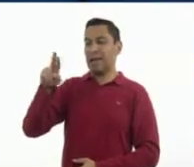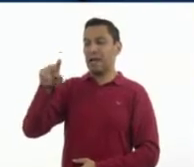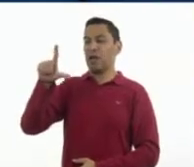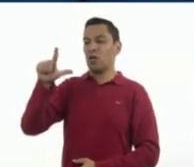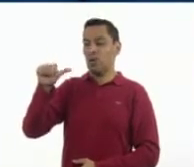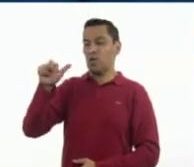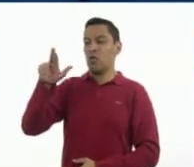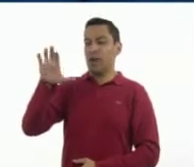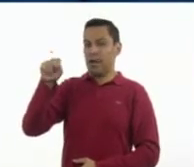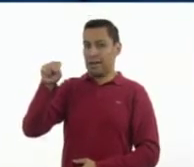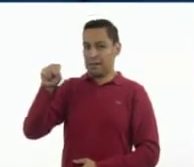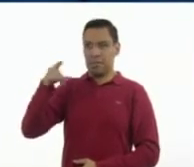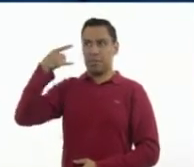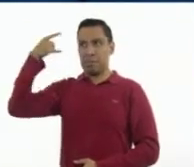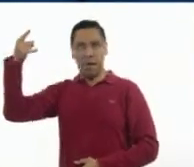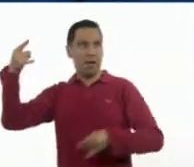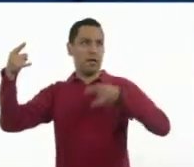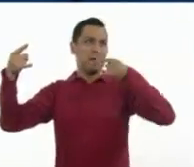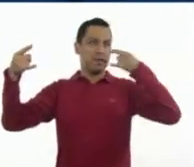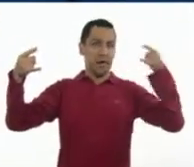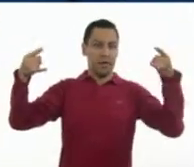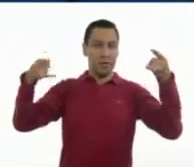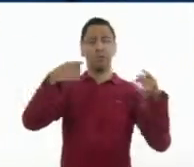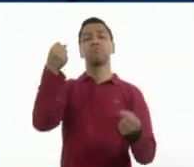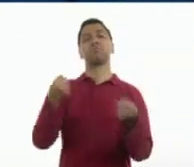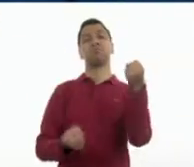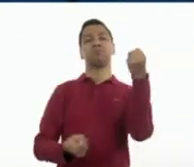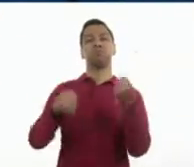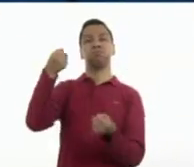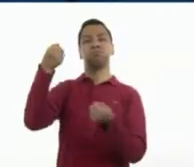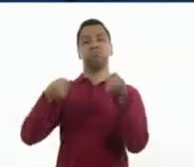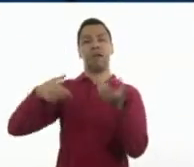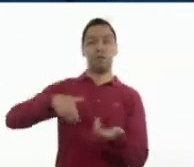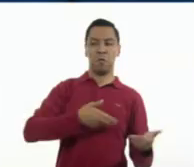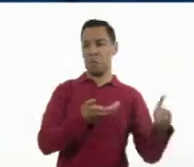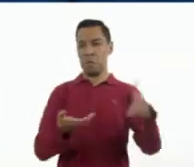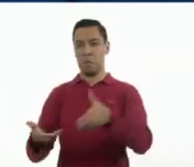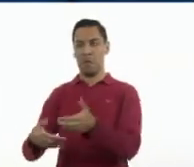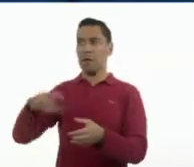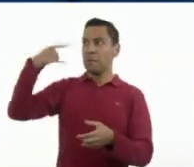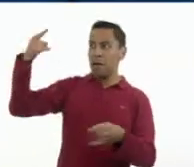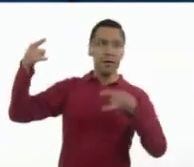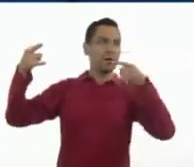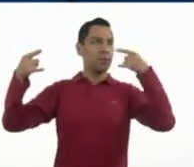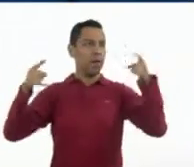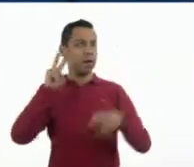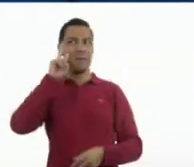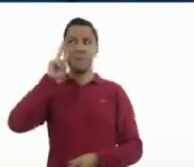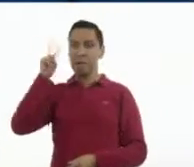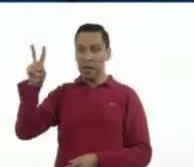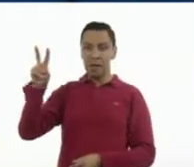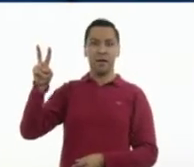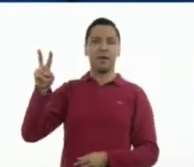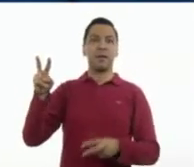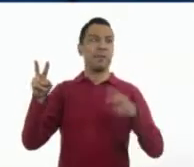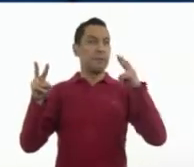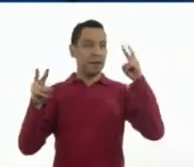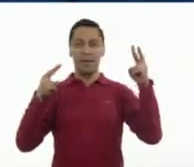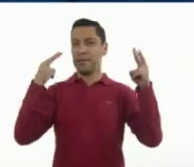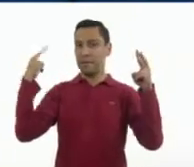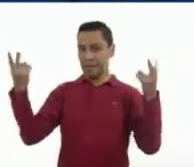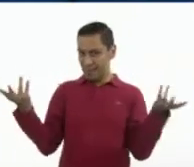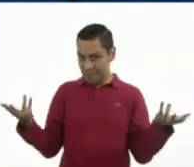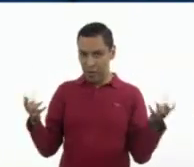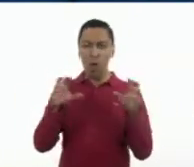colocan en puntos estratégicos en donde mucha gente los va a ver. Por otro lado, si vamos a un lugar más pequeño